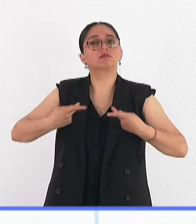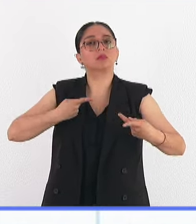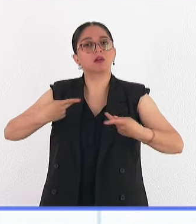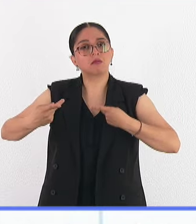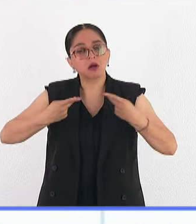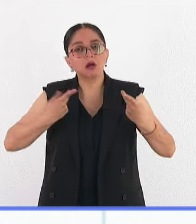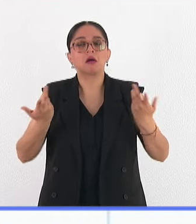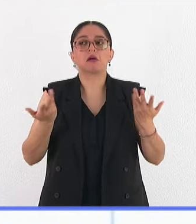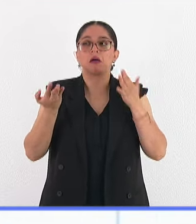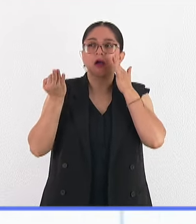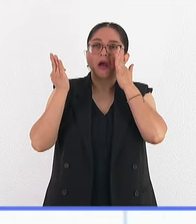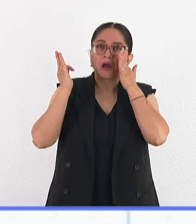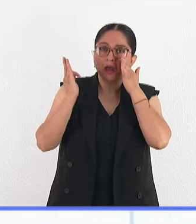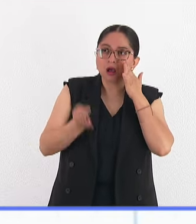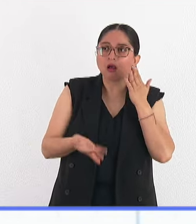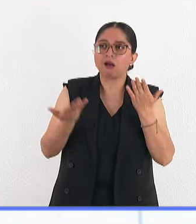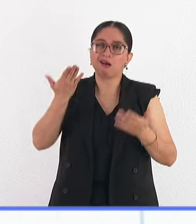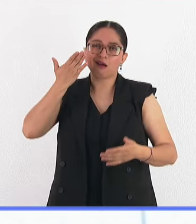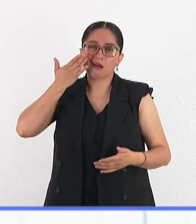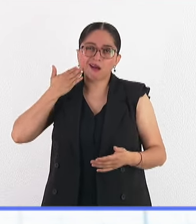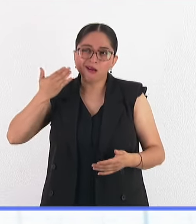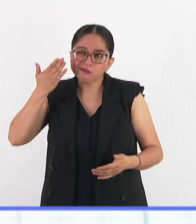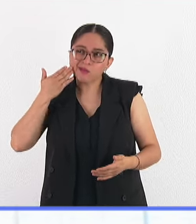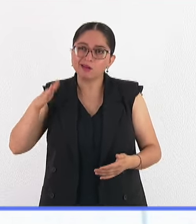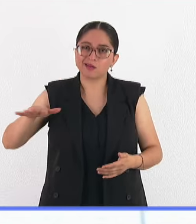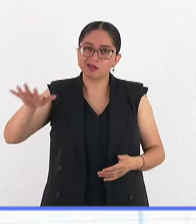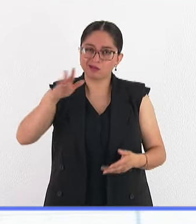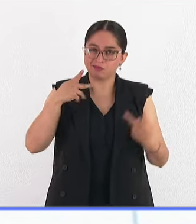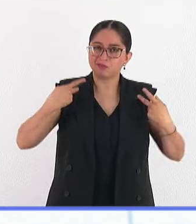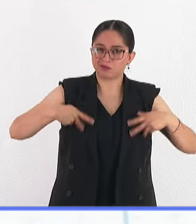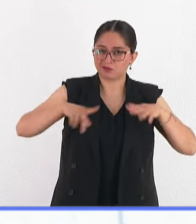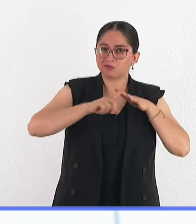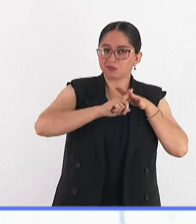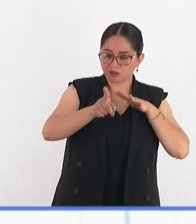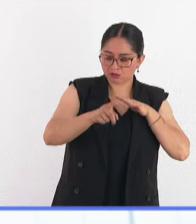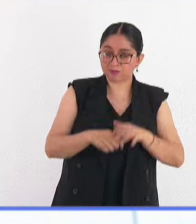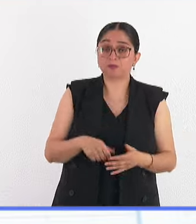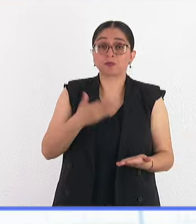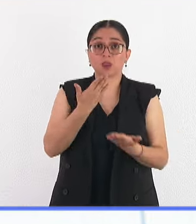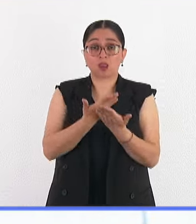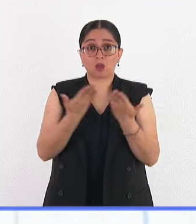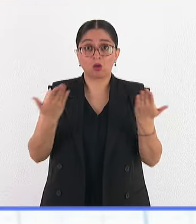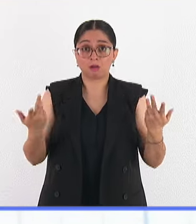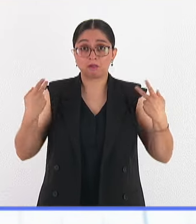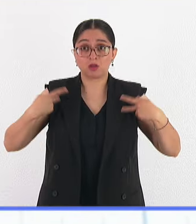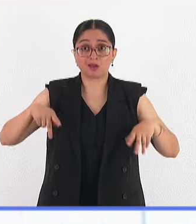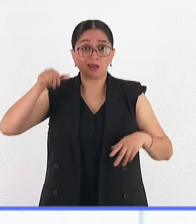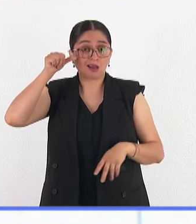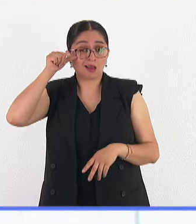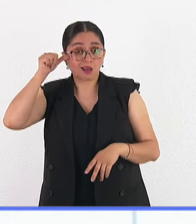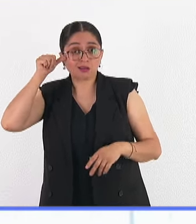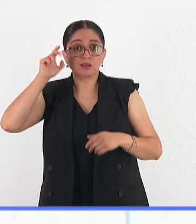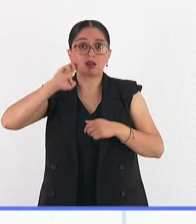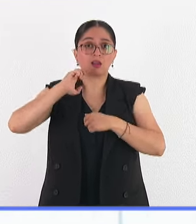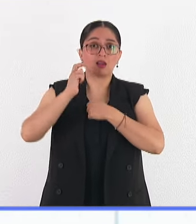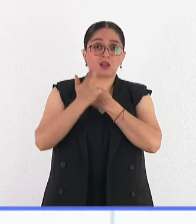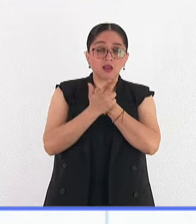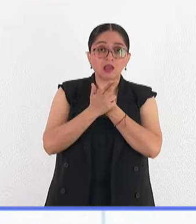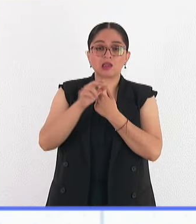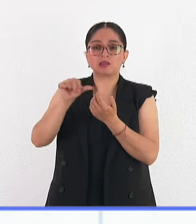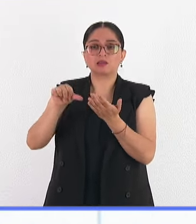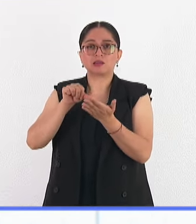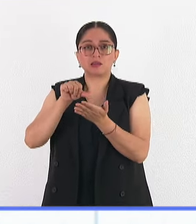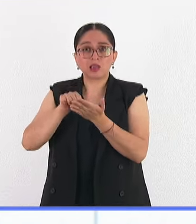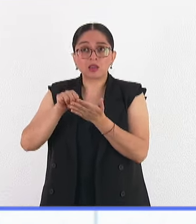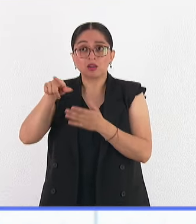apertura, ser empáticos. Actualmente, millones de personas de origen asiático, europeo, centro y sudamericano,